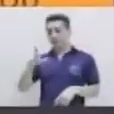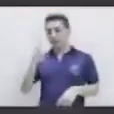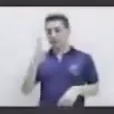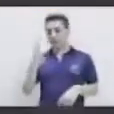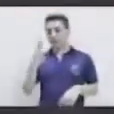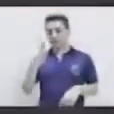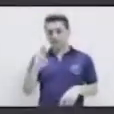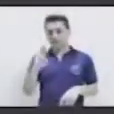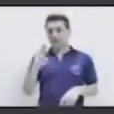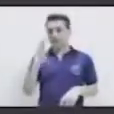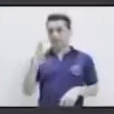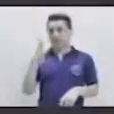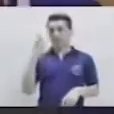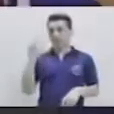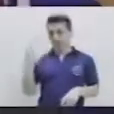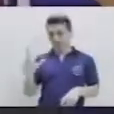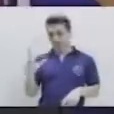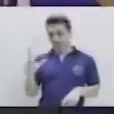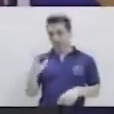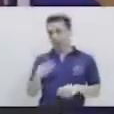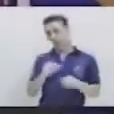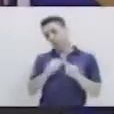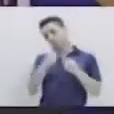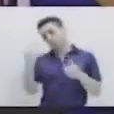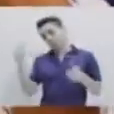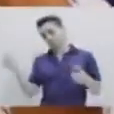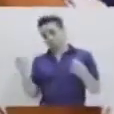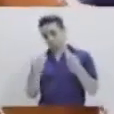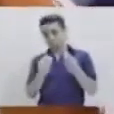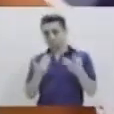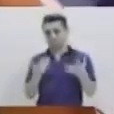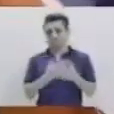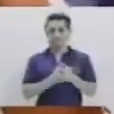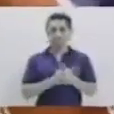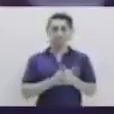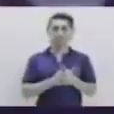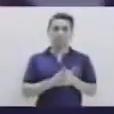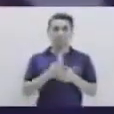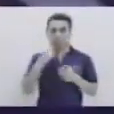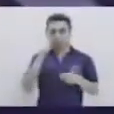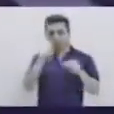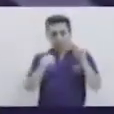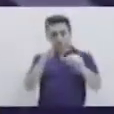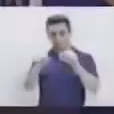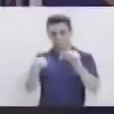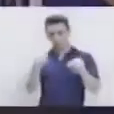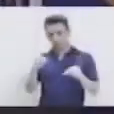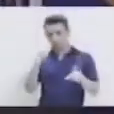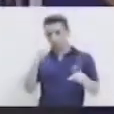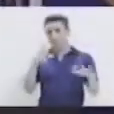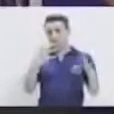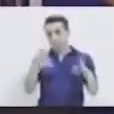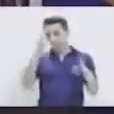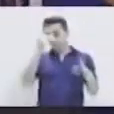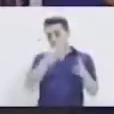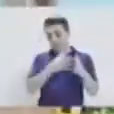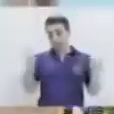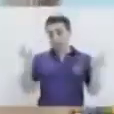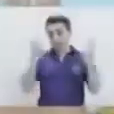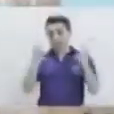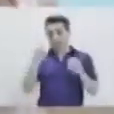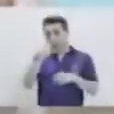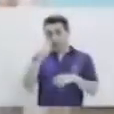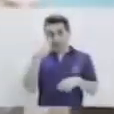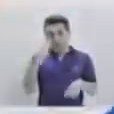BR, BL, entre otras, como FR. Y ustedes las vamos, conforme vamos viendo el tema,